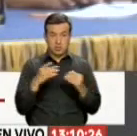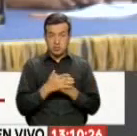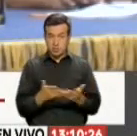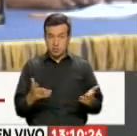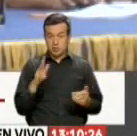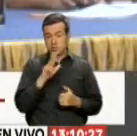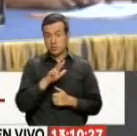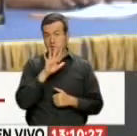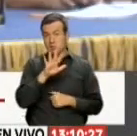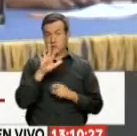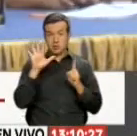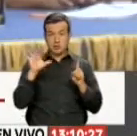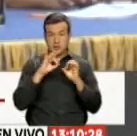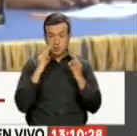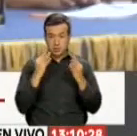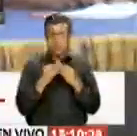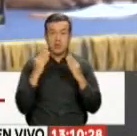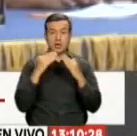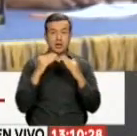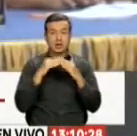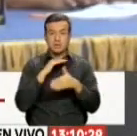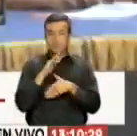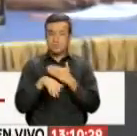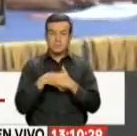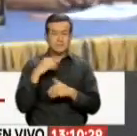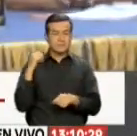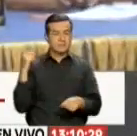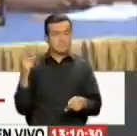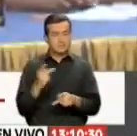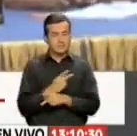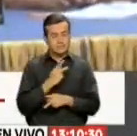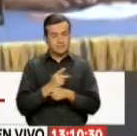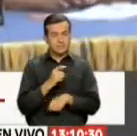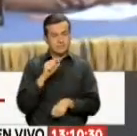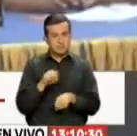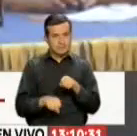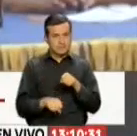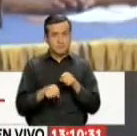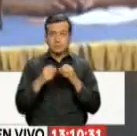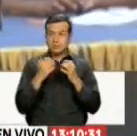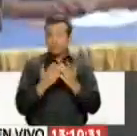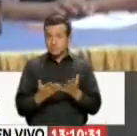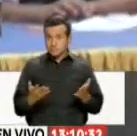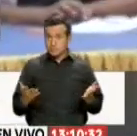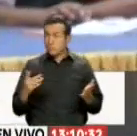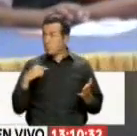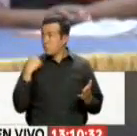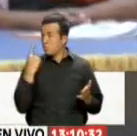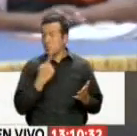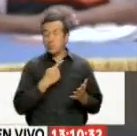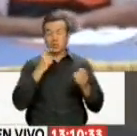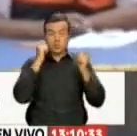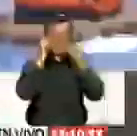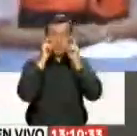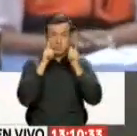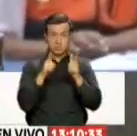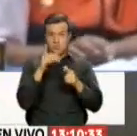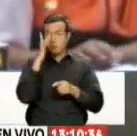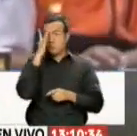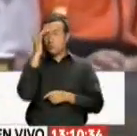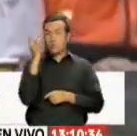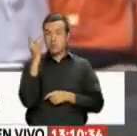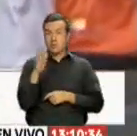356 familias y casas afectadas. Y esto es una cifra que a nosotros nos alerta, porque